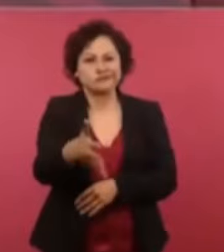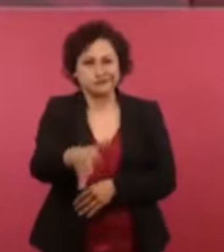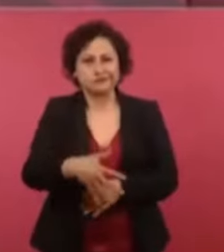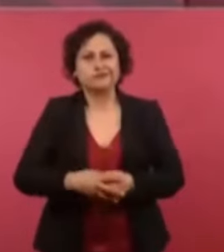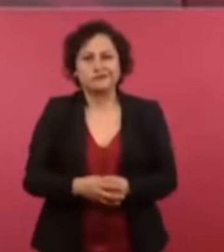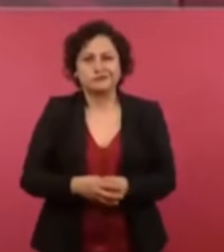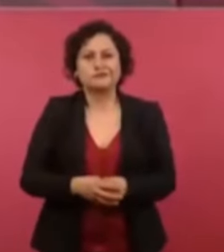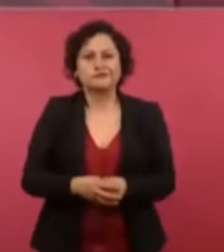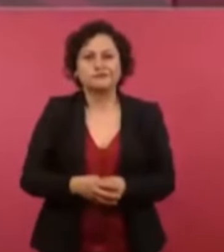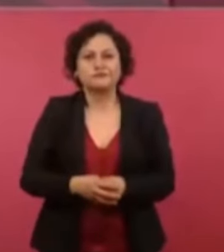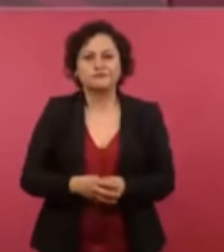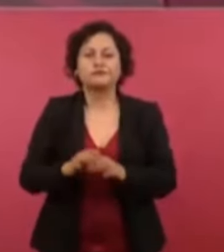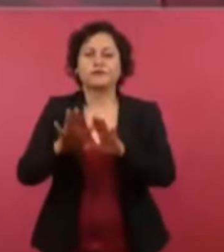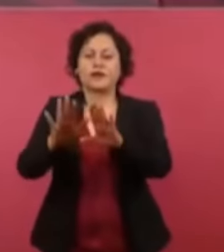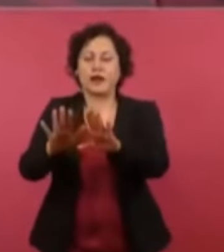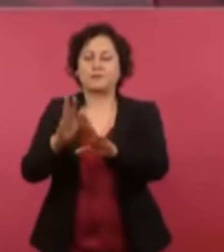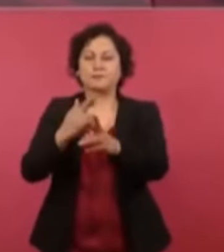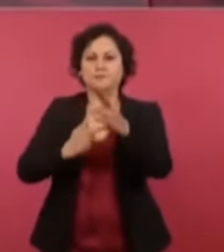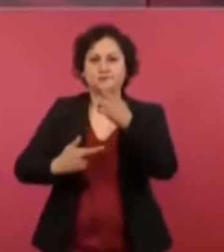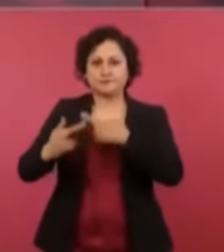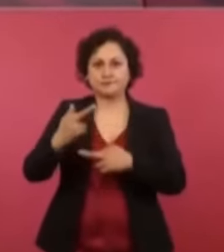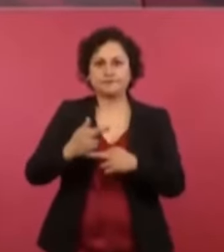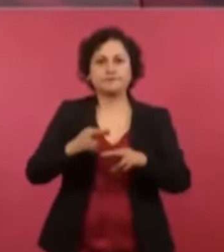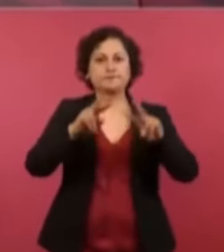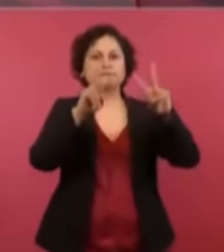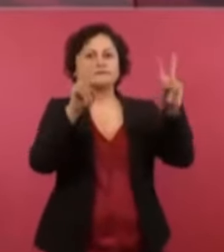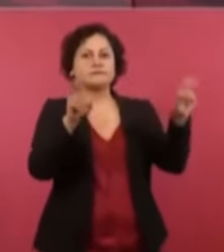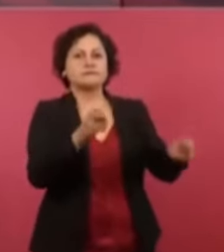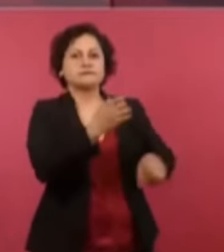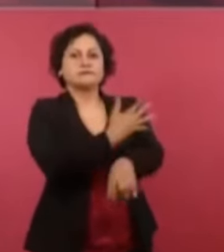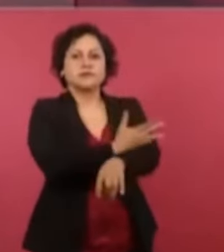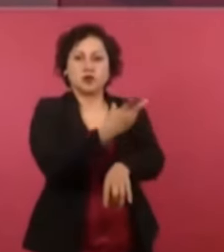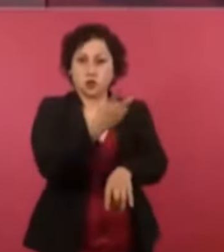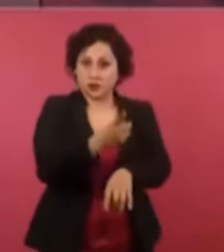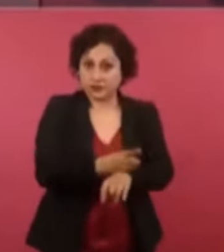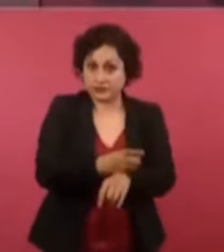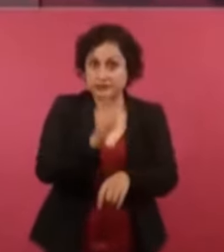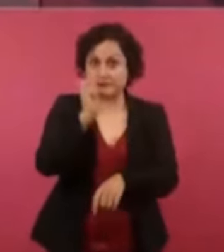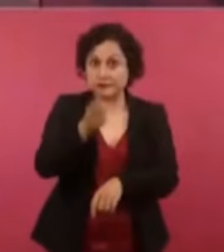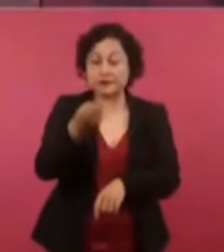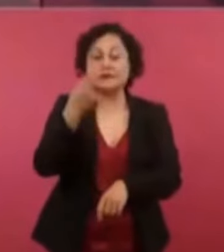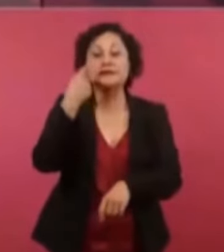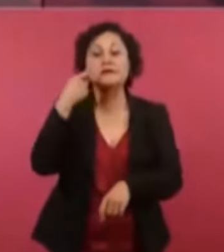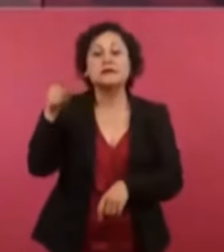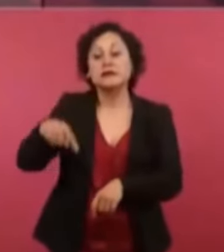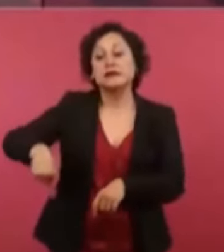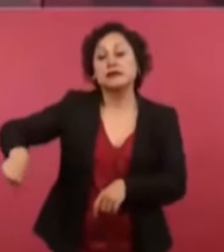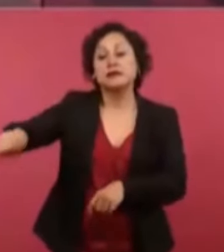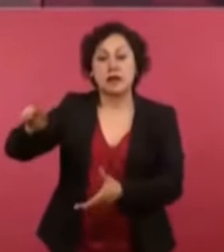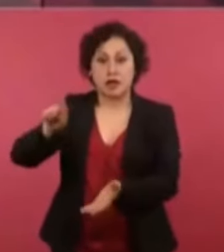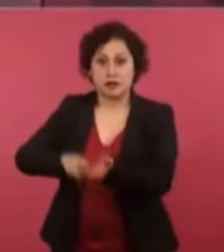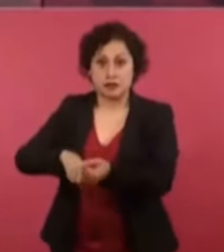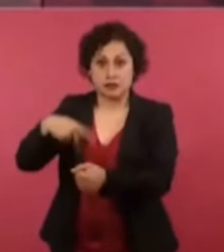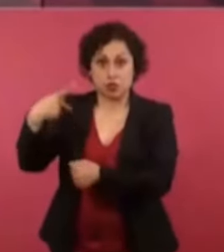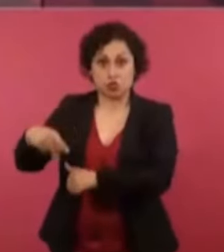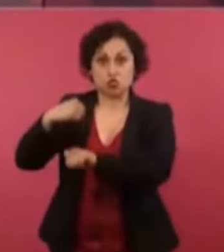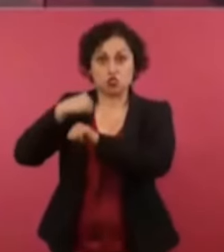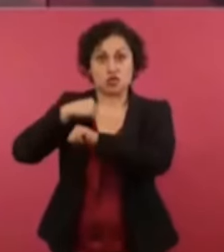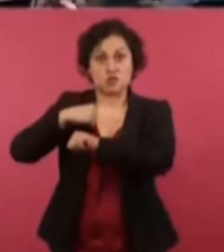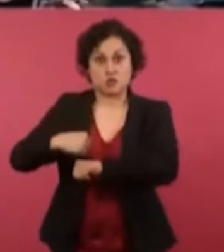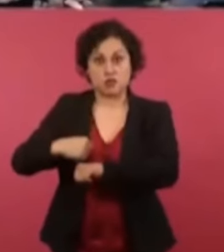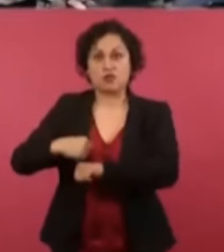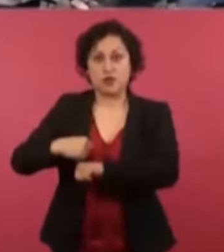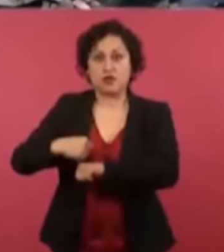ah, pero regreso a la honestidad, se les entrega a las autoridades tradicionales el recurso,